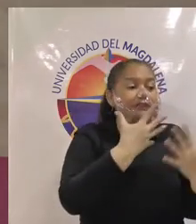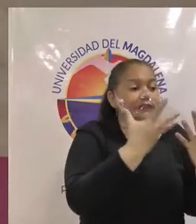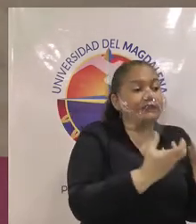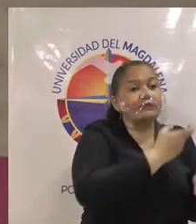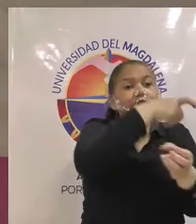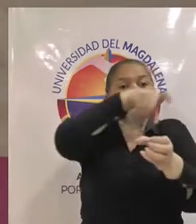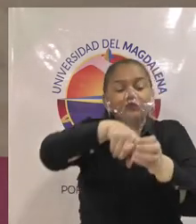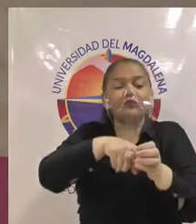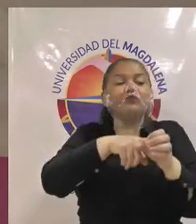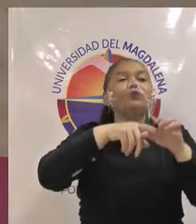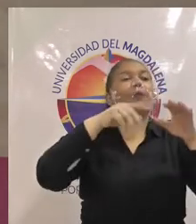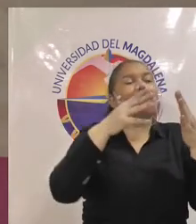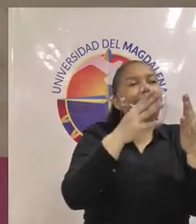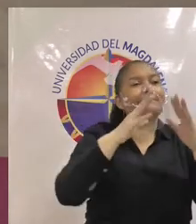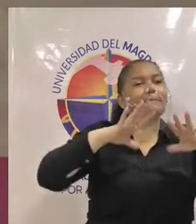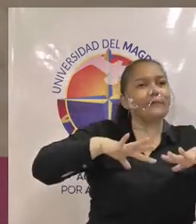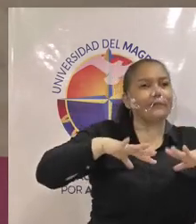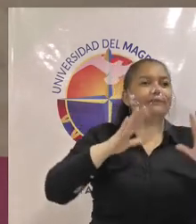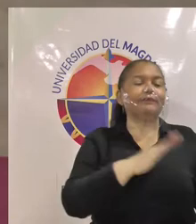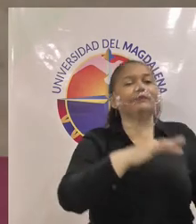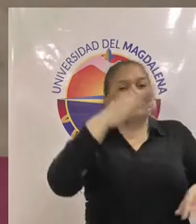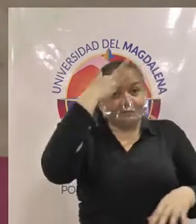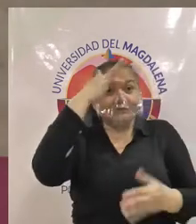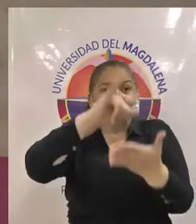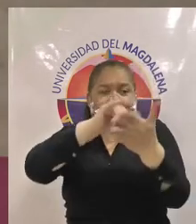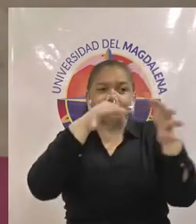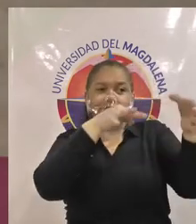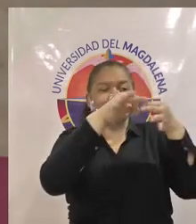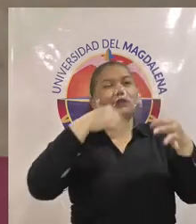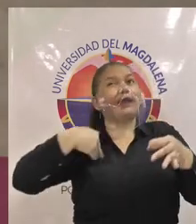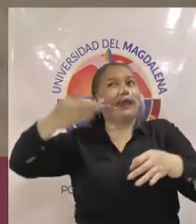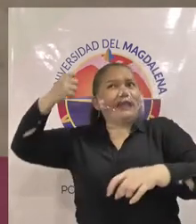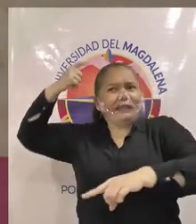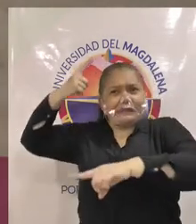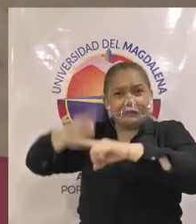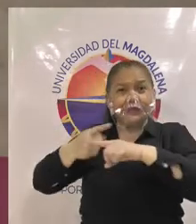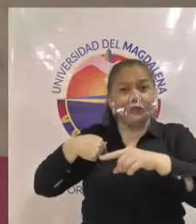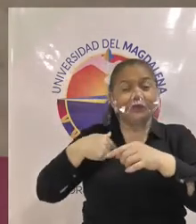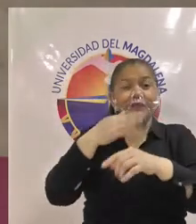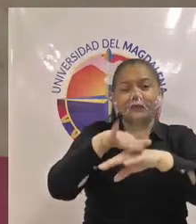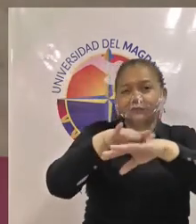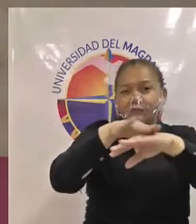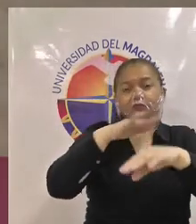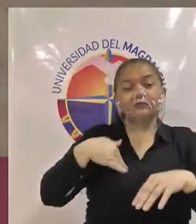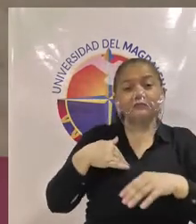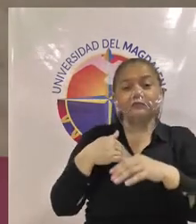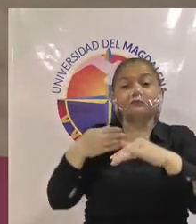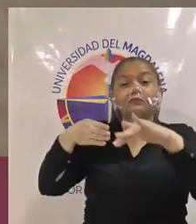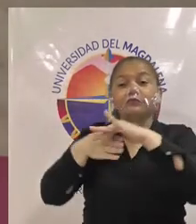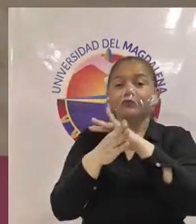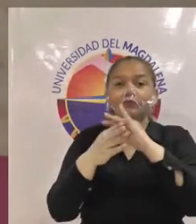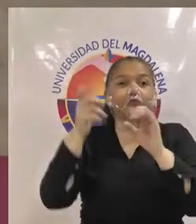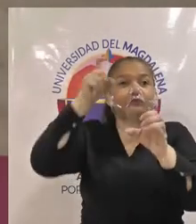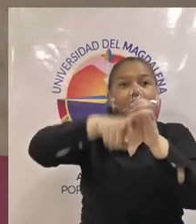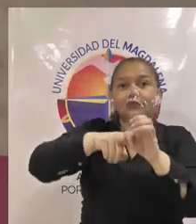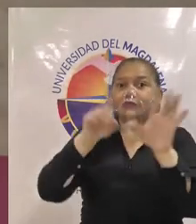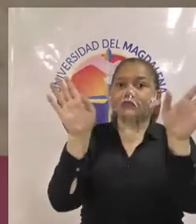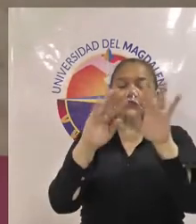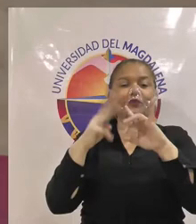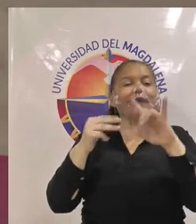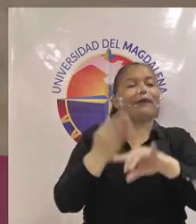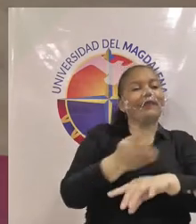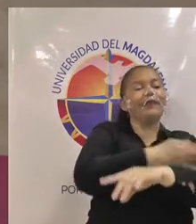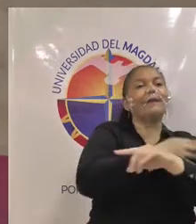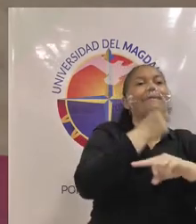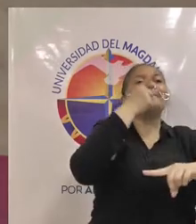nosotros contábamos con un curso de precálculo el cual bueno también había uno de competencias comunicativas el cual era muy importante y nos facilitaba a